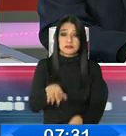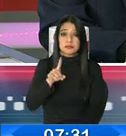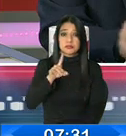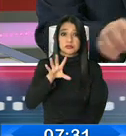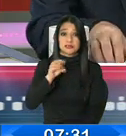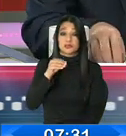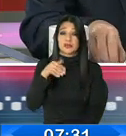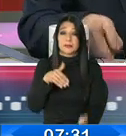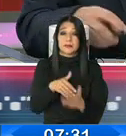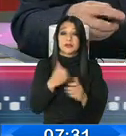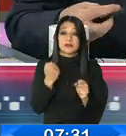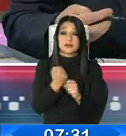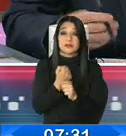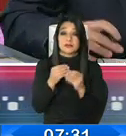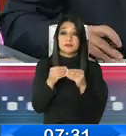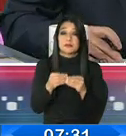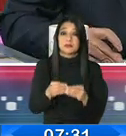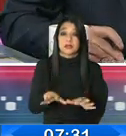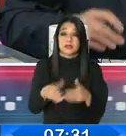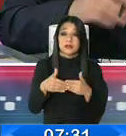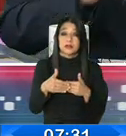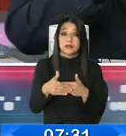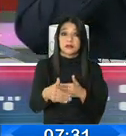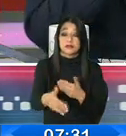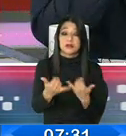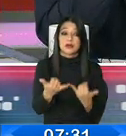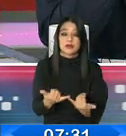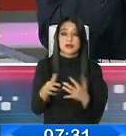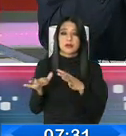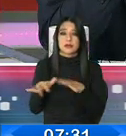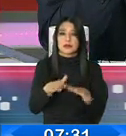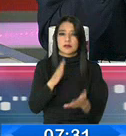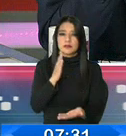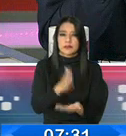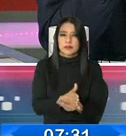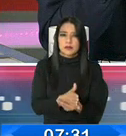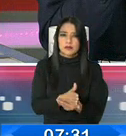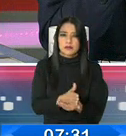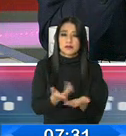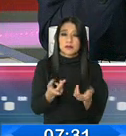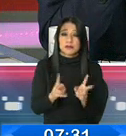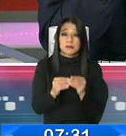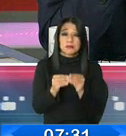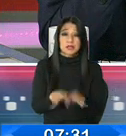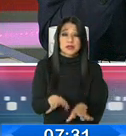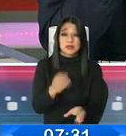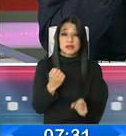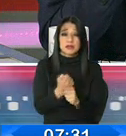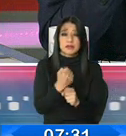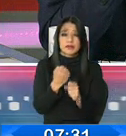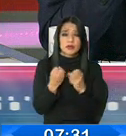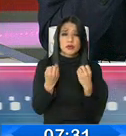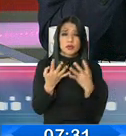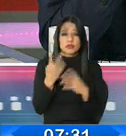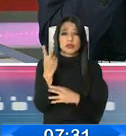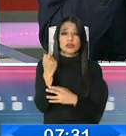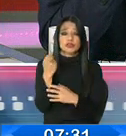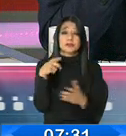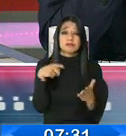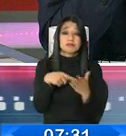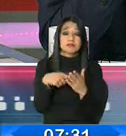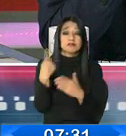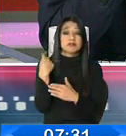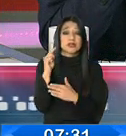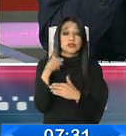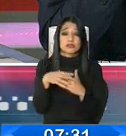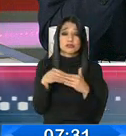mil plazas de empleo durante esta paralización y el lucro cesante sobrepasa los 12 mil millones de dólares. Es